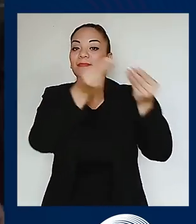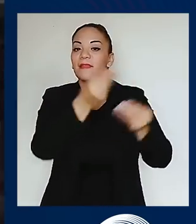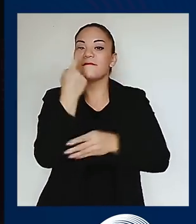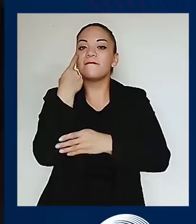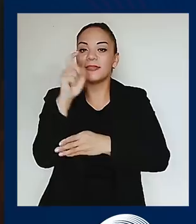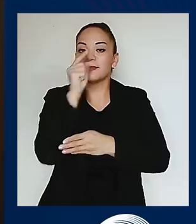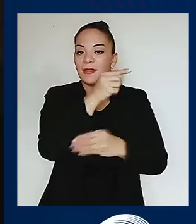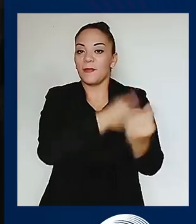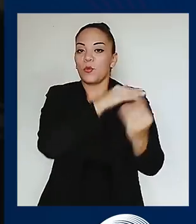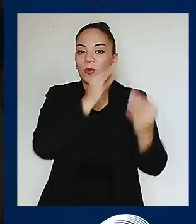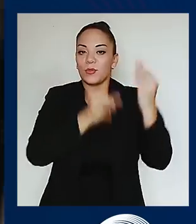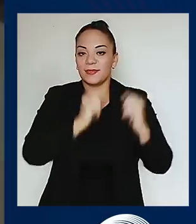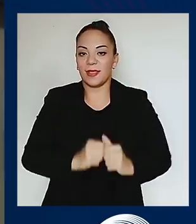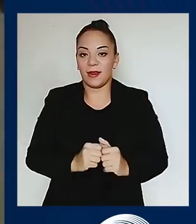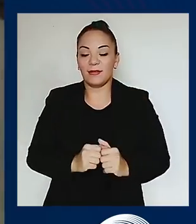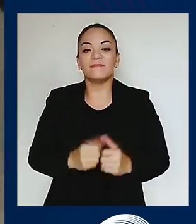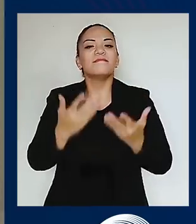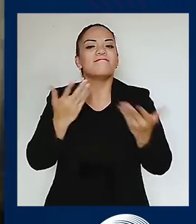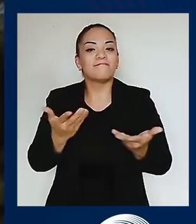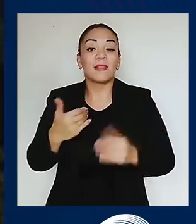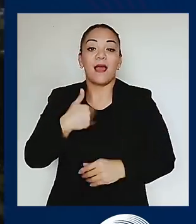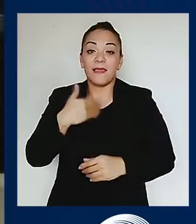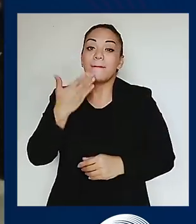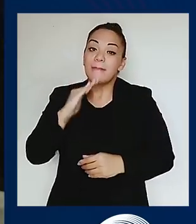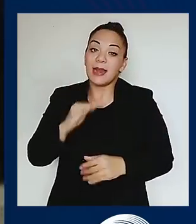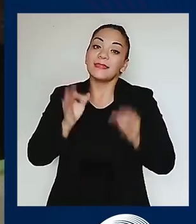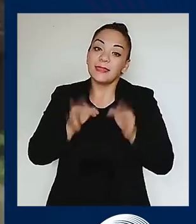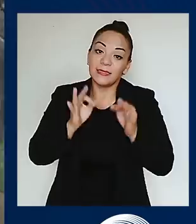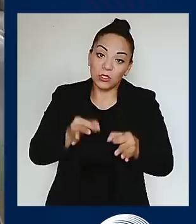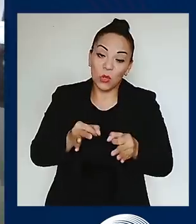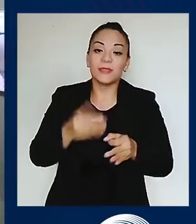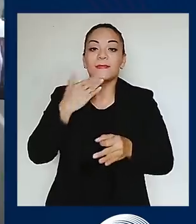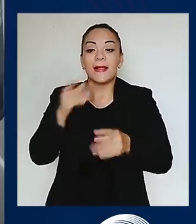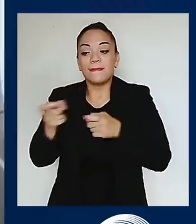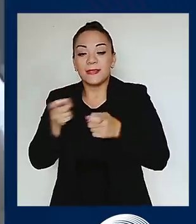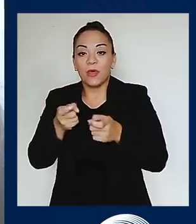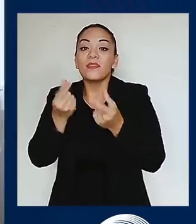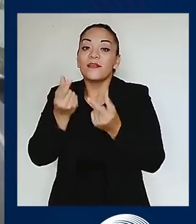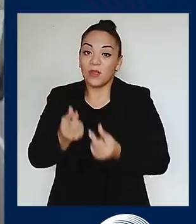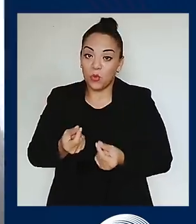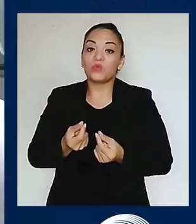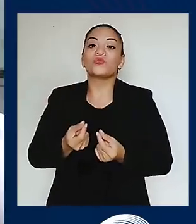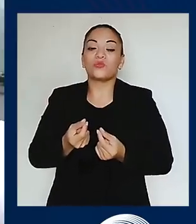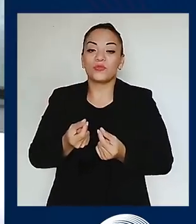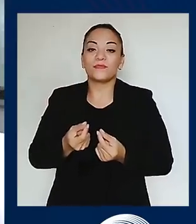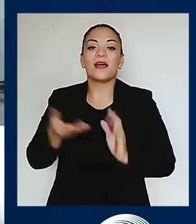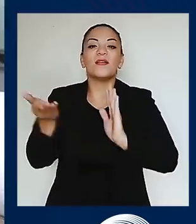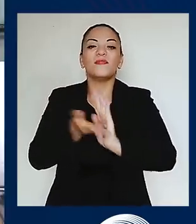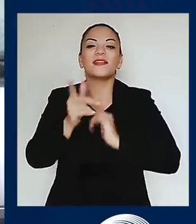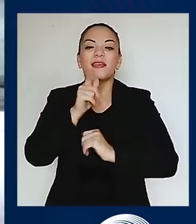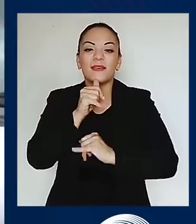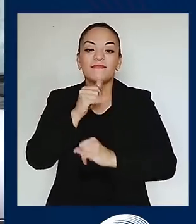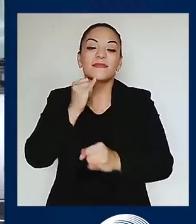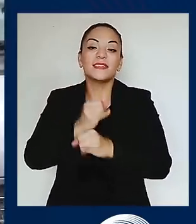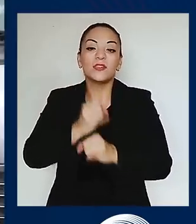por el deficiente manejo de los recursos y las malas decisiones que a toda luz atentan contra